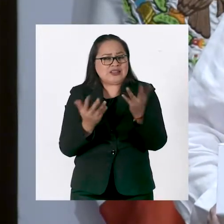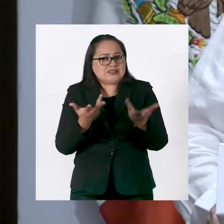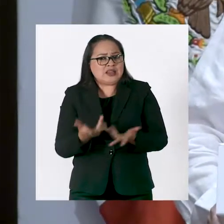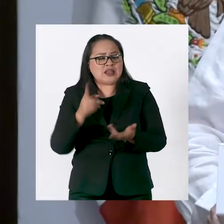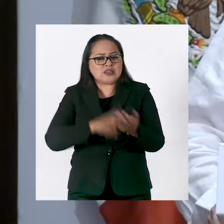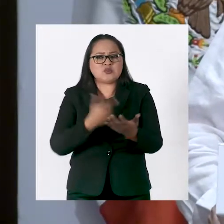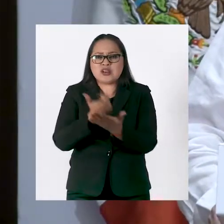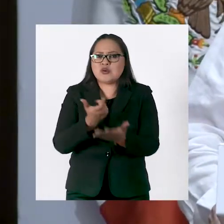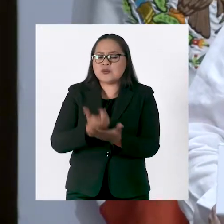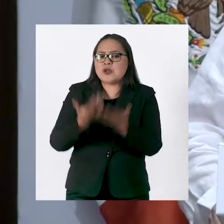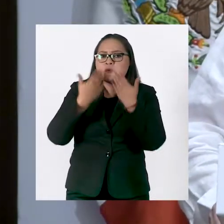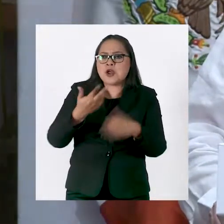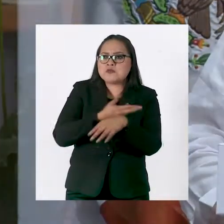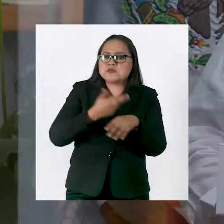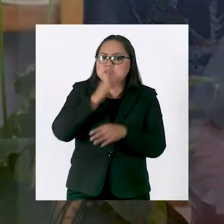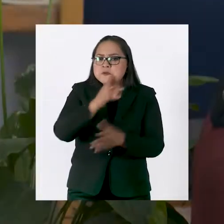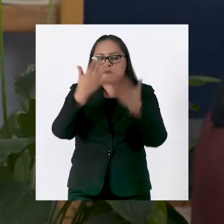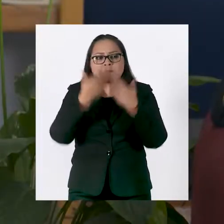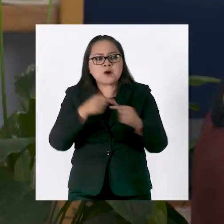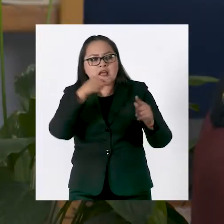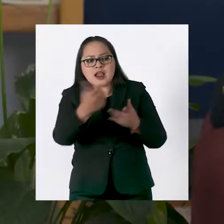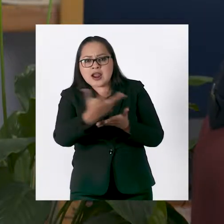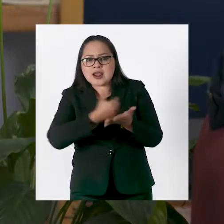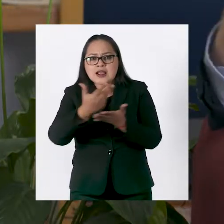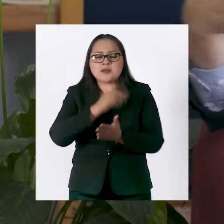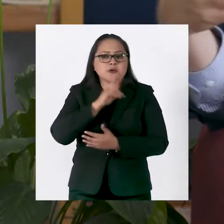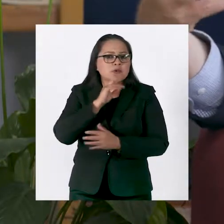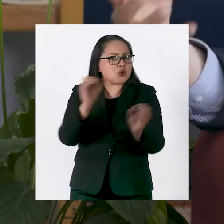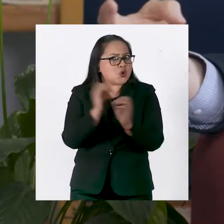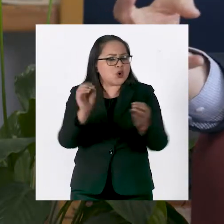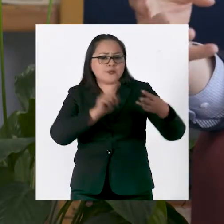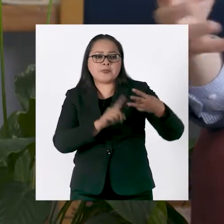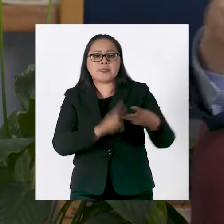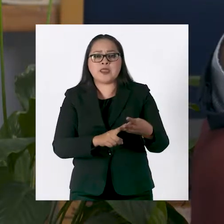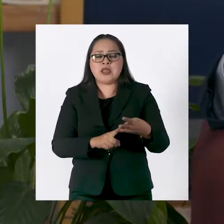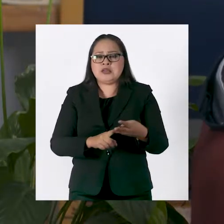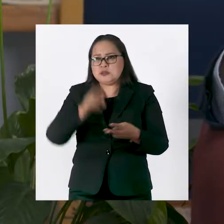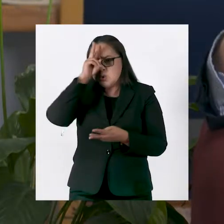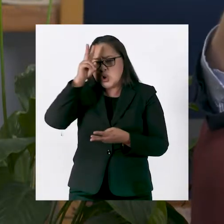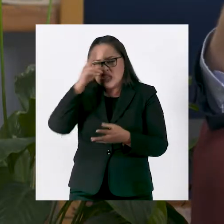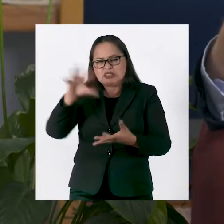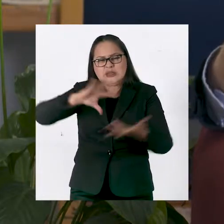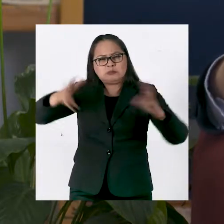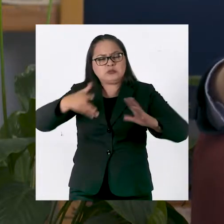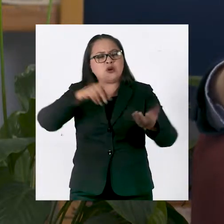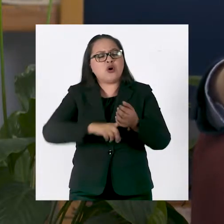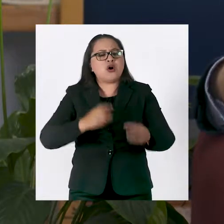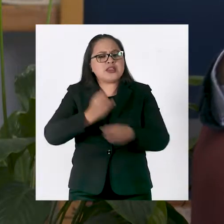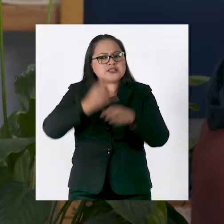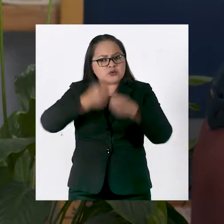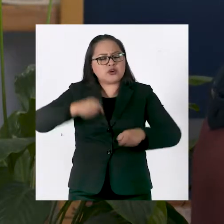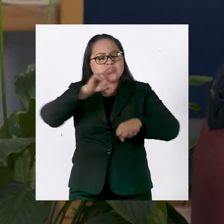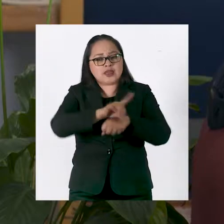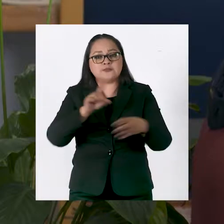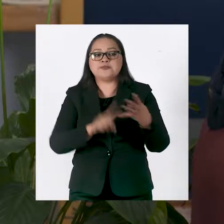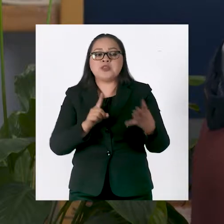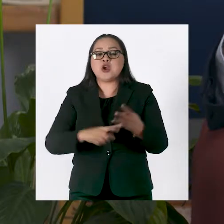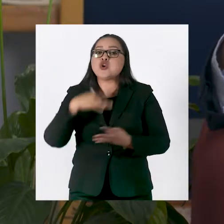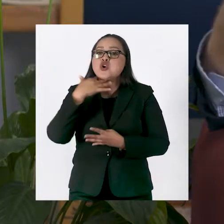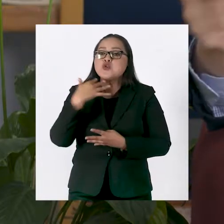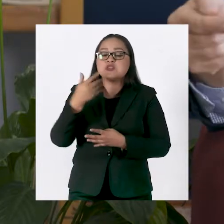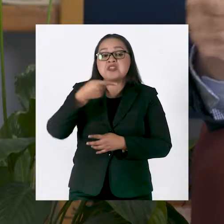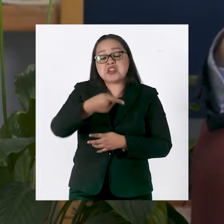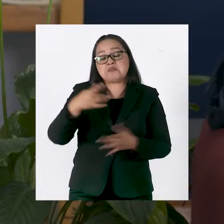las instituciones. Segundo, la pobreza y la desigualdad de una economía que no resuelve un mejor ingreso familiar.